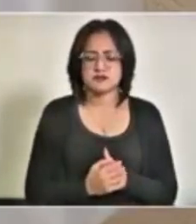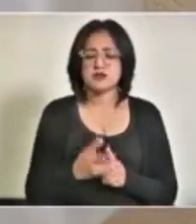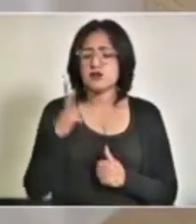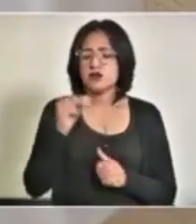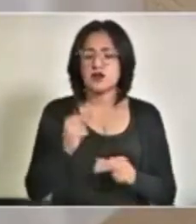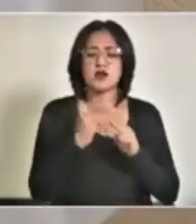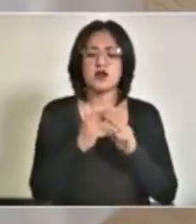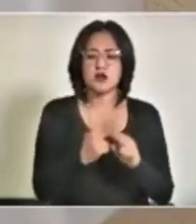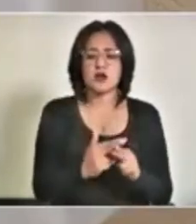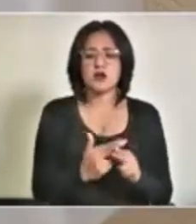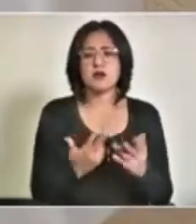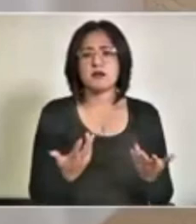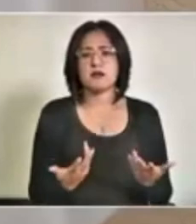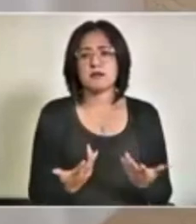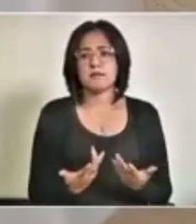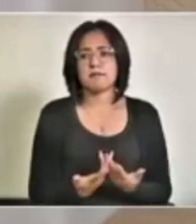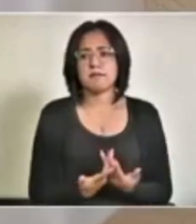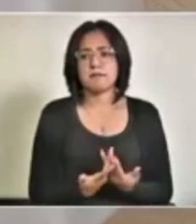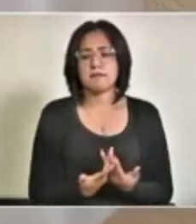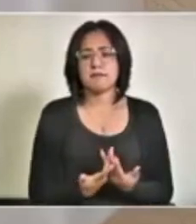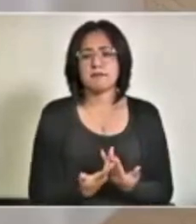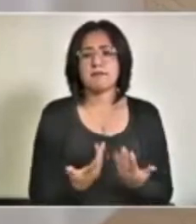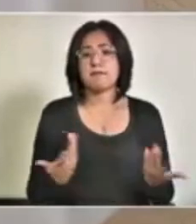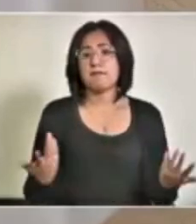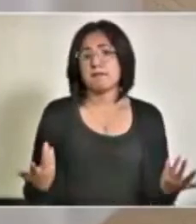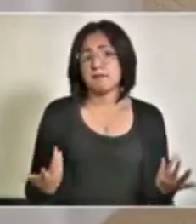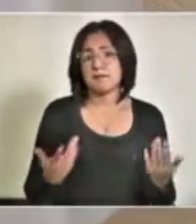están cumpliendo las mamás que,